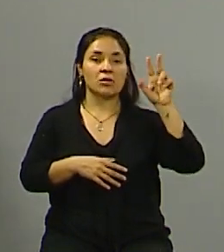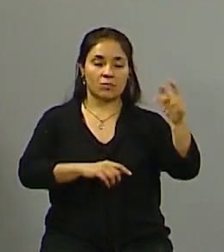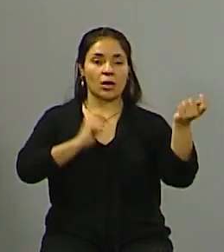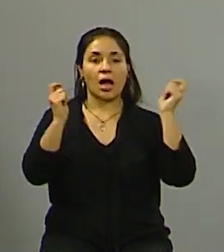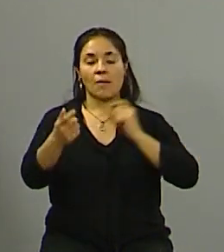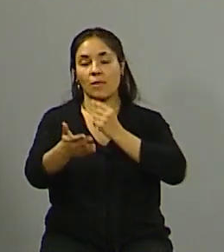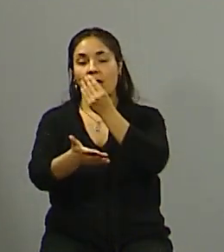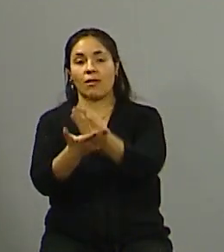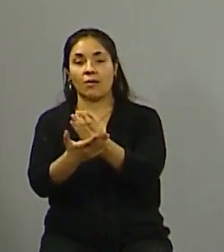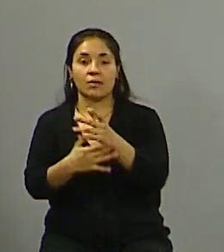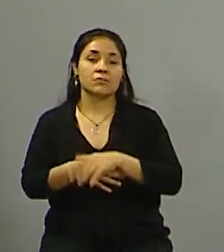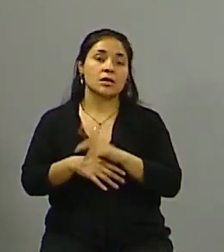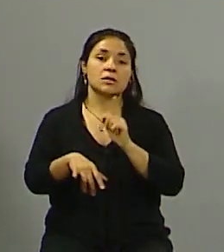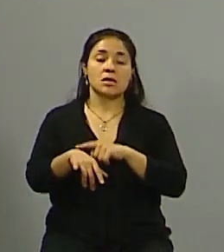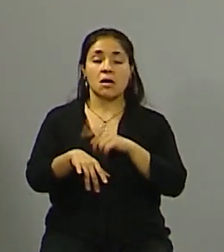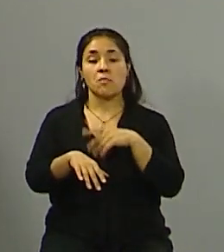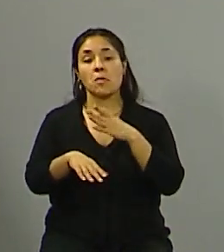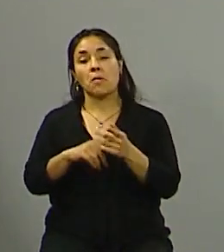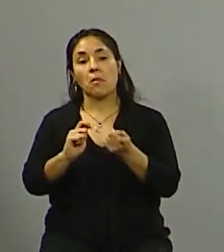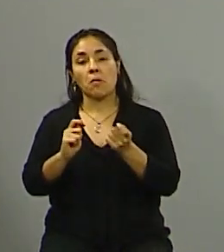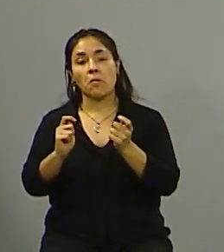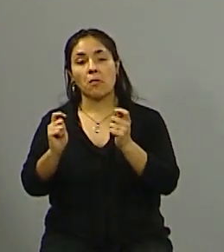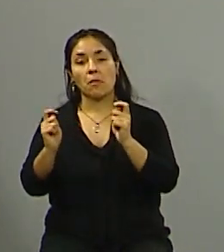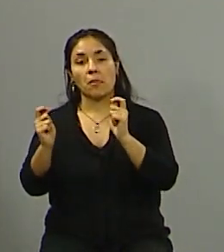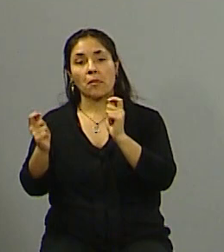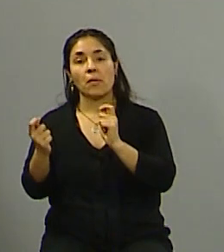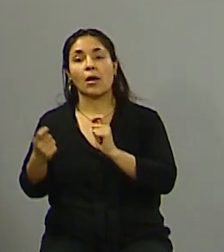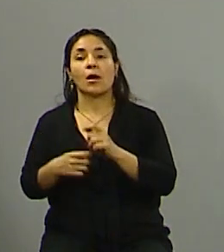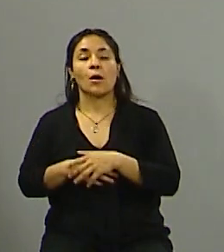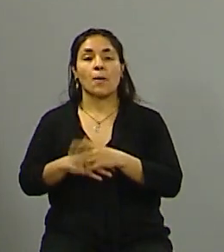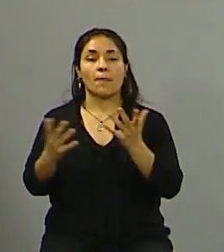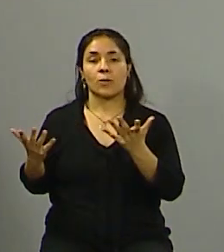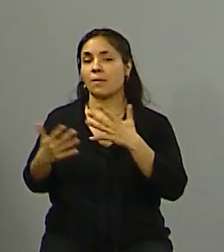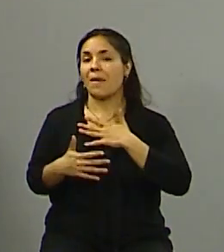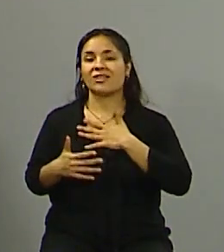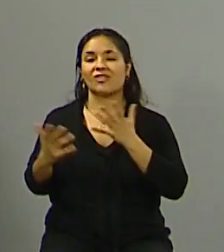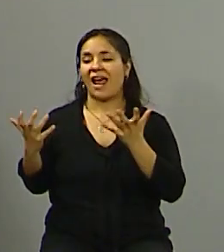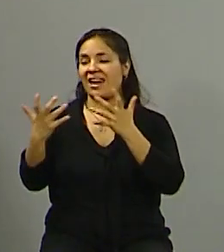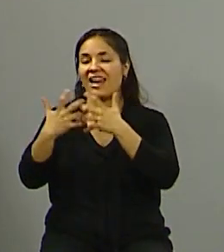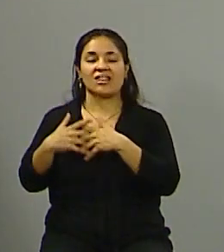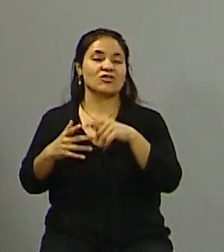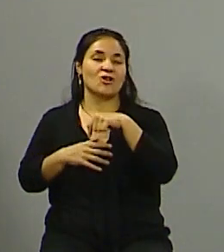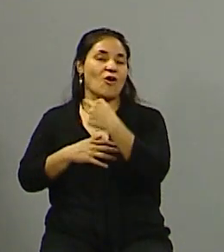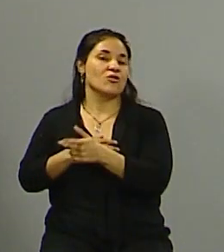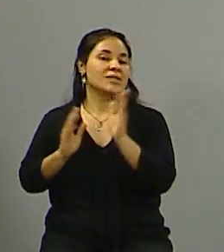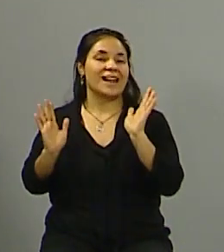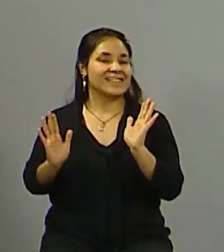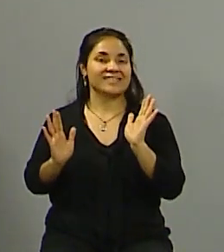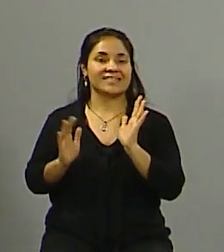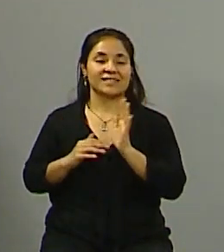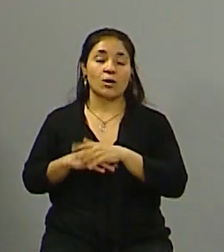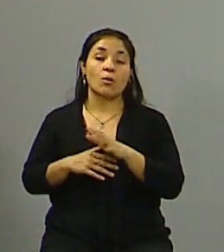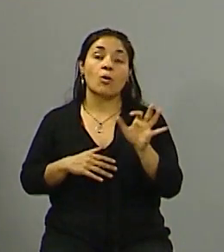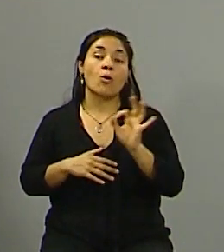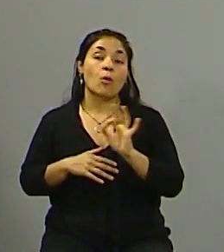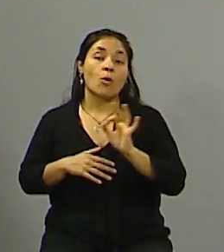esto fue cambiando a partir de sus influencias personales lamentablemente o capaz